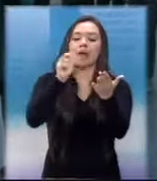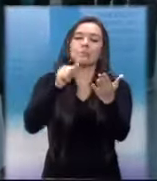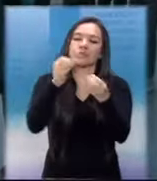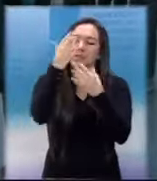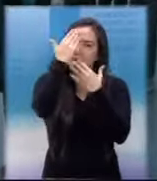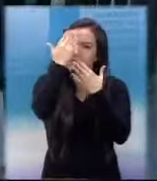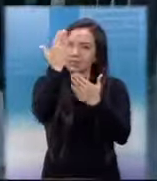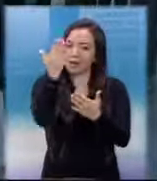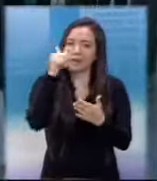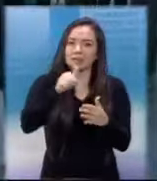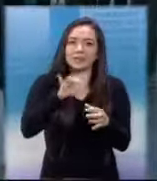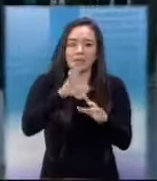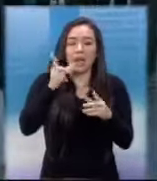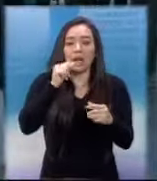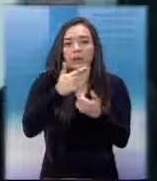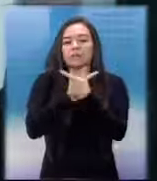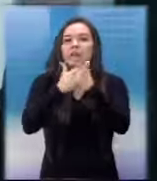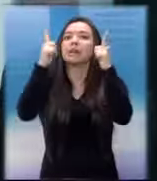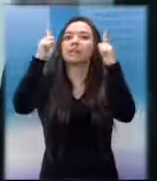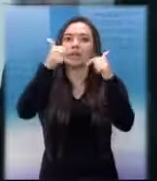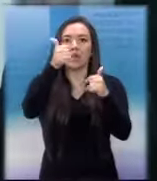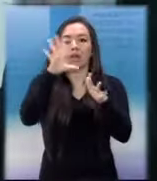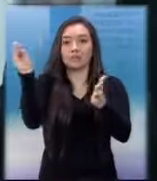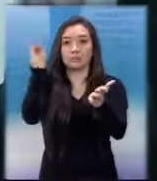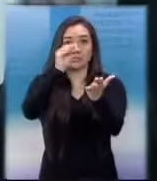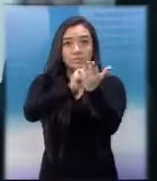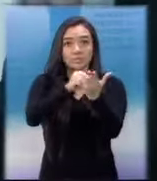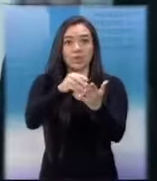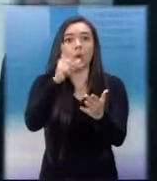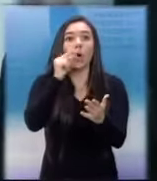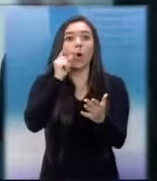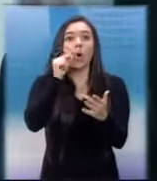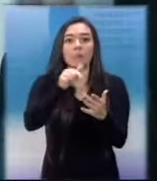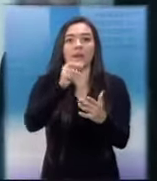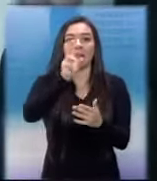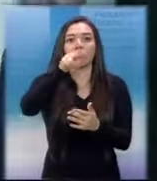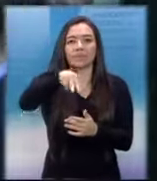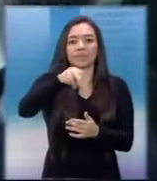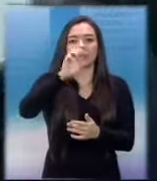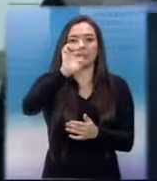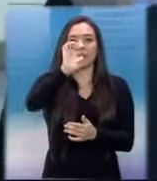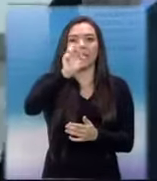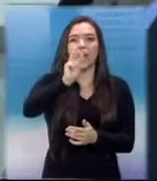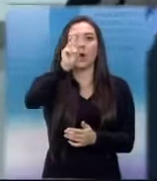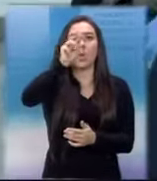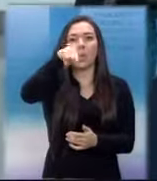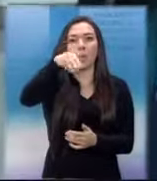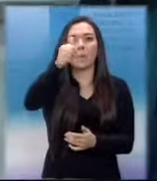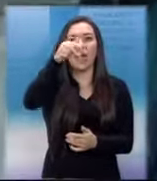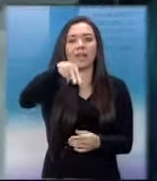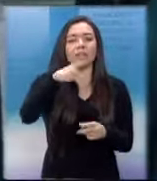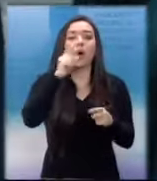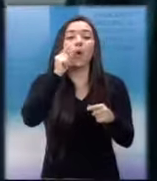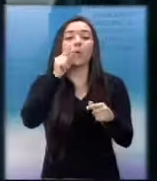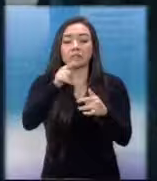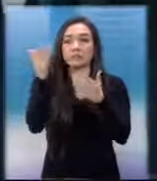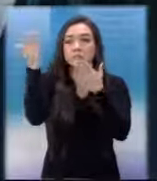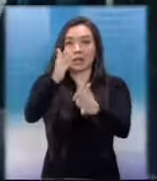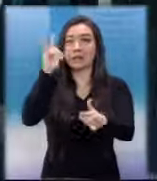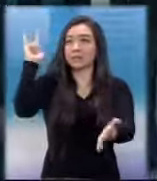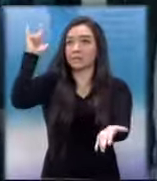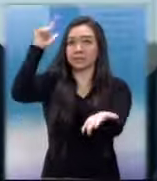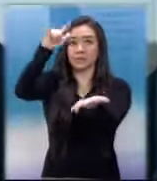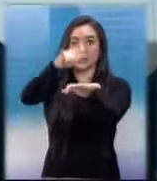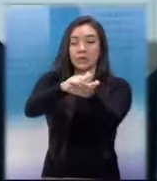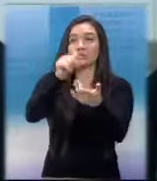en su libertad. Newman llegó de visita a Corea del Norte como turista y al regresar a Estados Unidos fue bajado del avión por